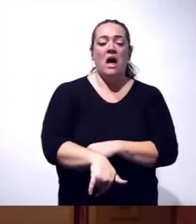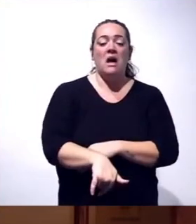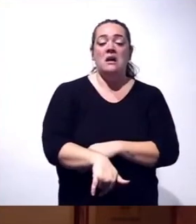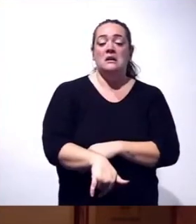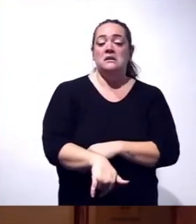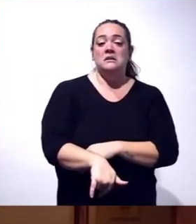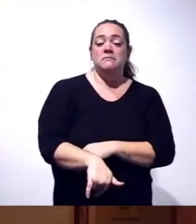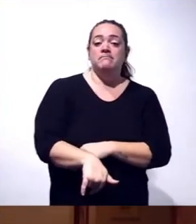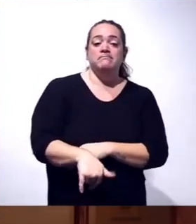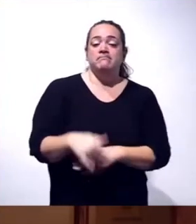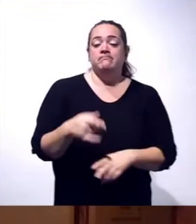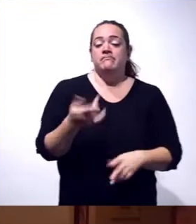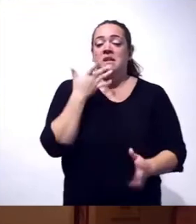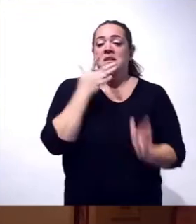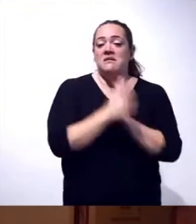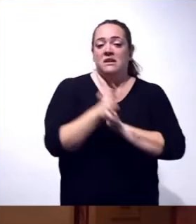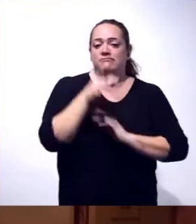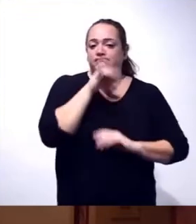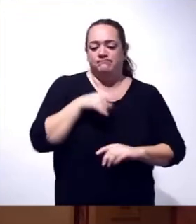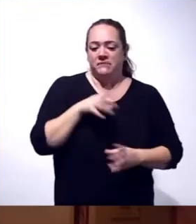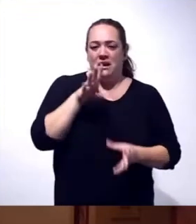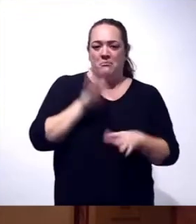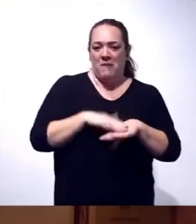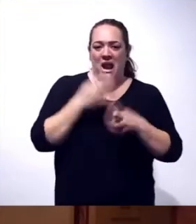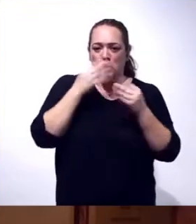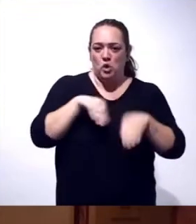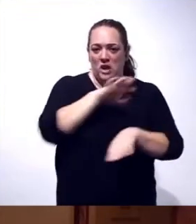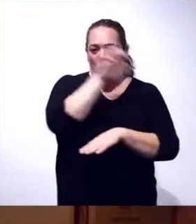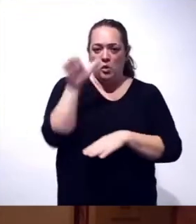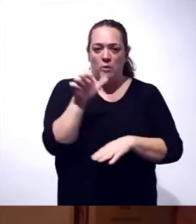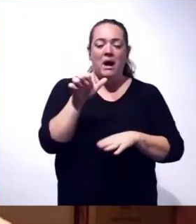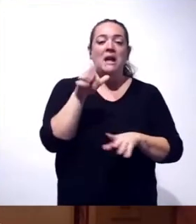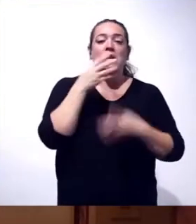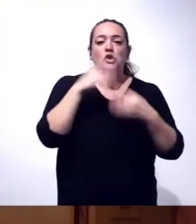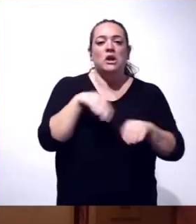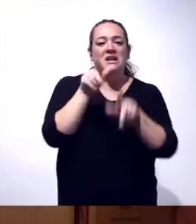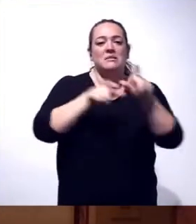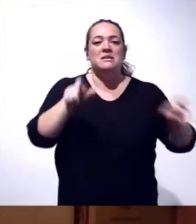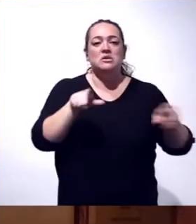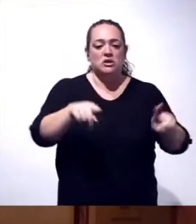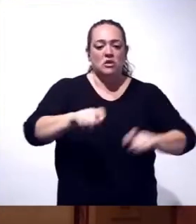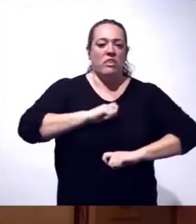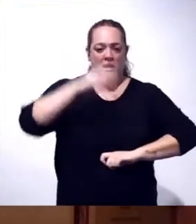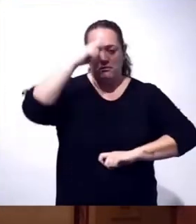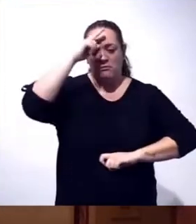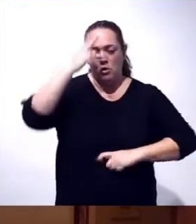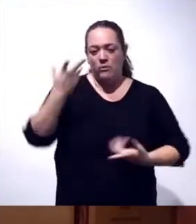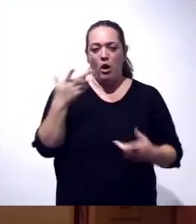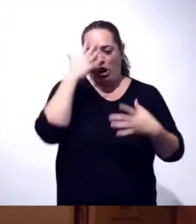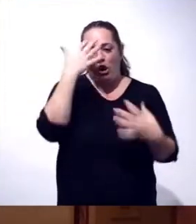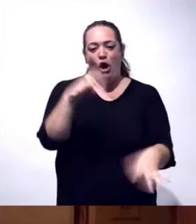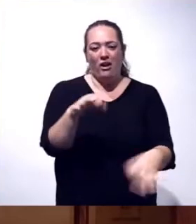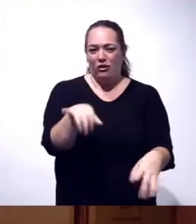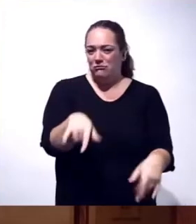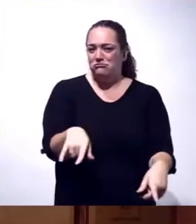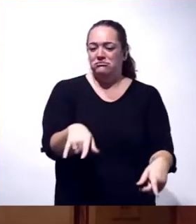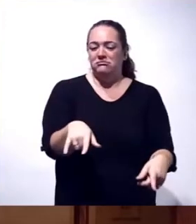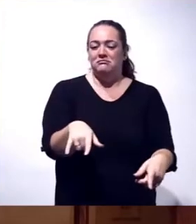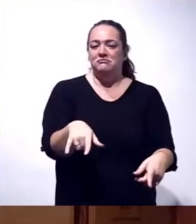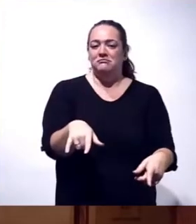una madrugada negra en la historia de Europa, en la historia de la civilización, y estamos preocupados. Lógicamente, primero,